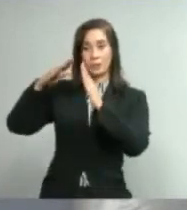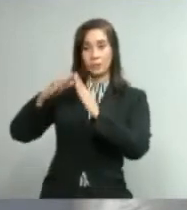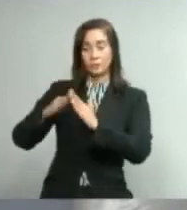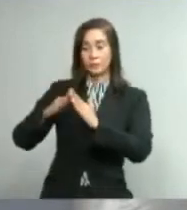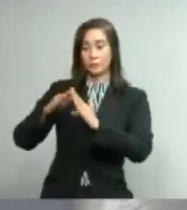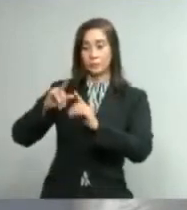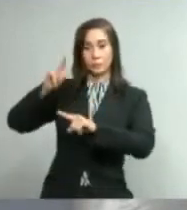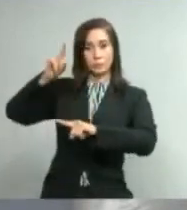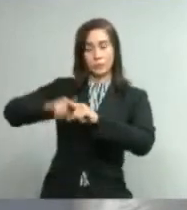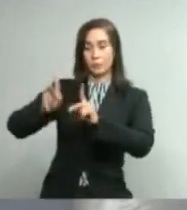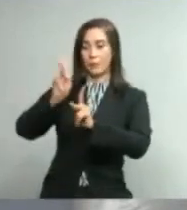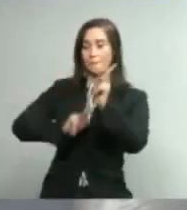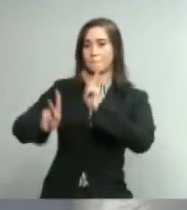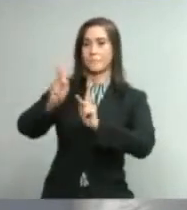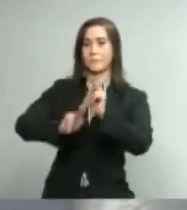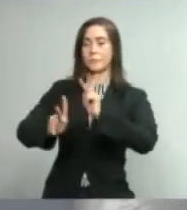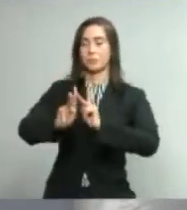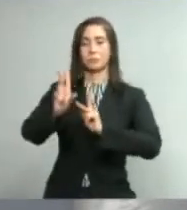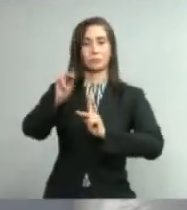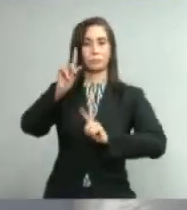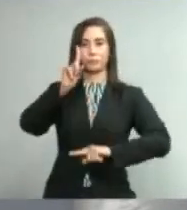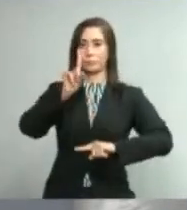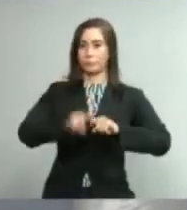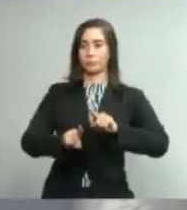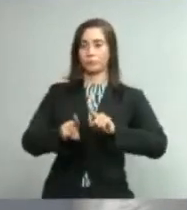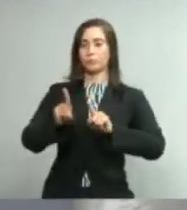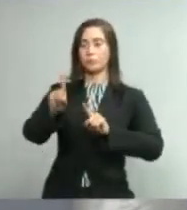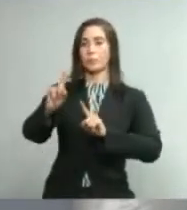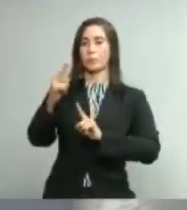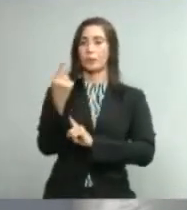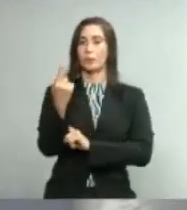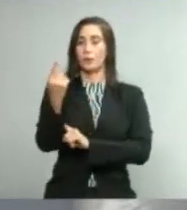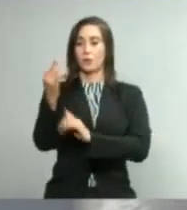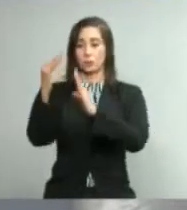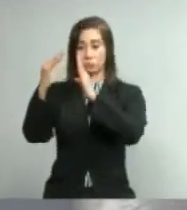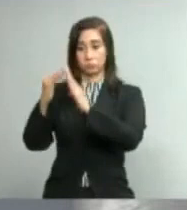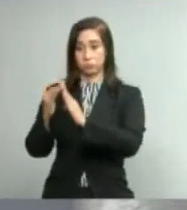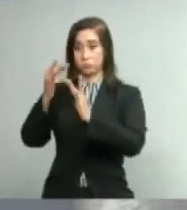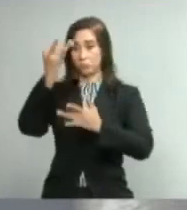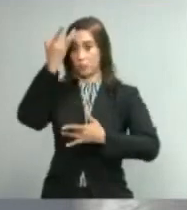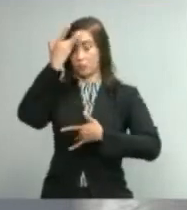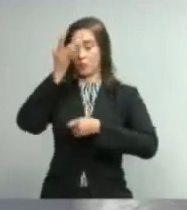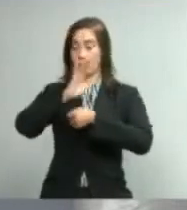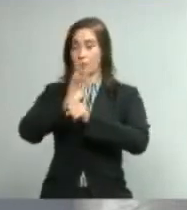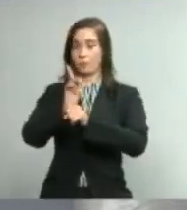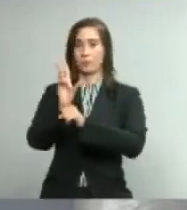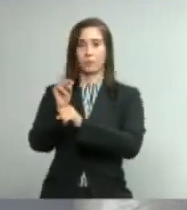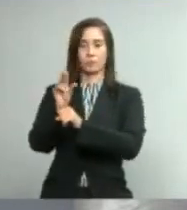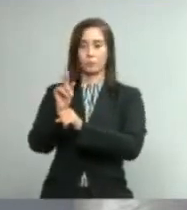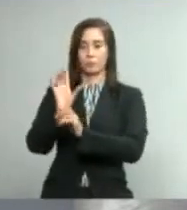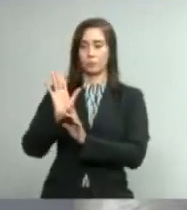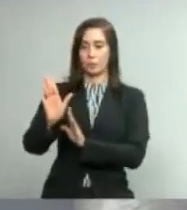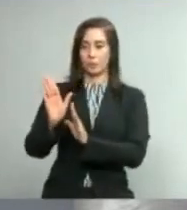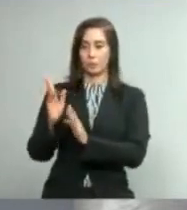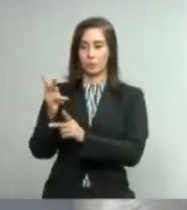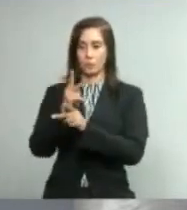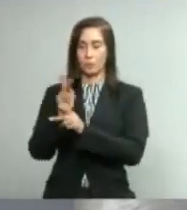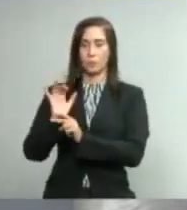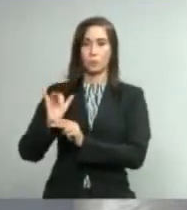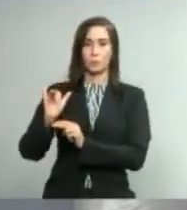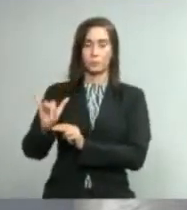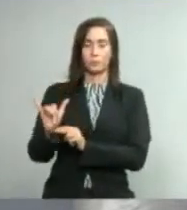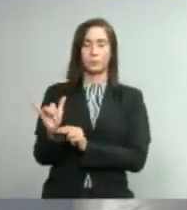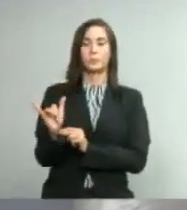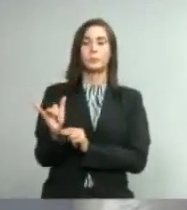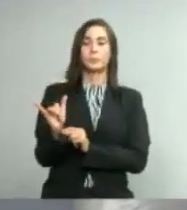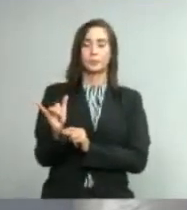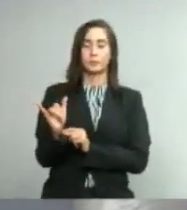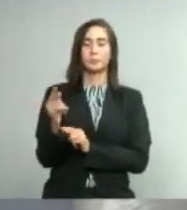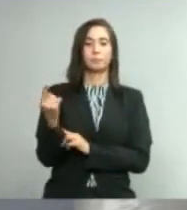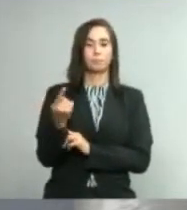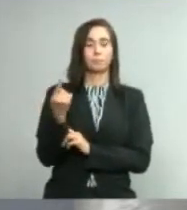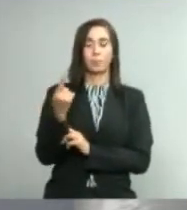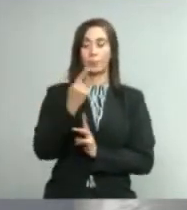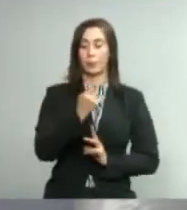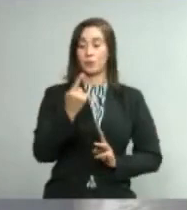cuidado